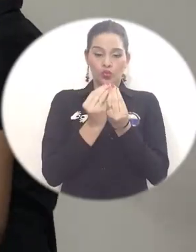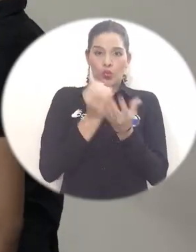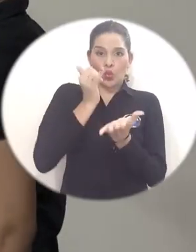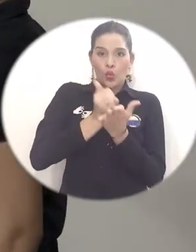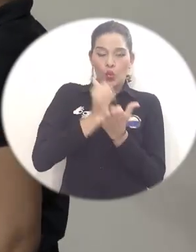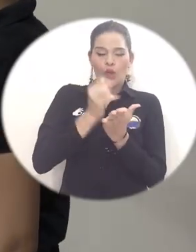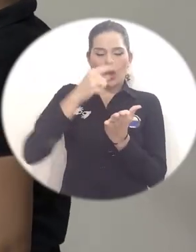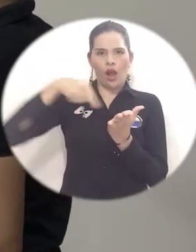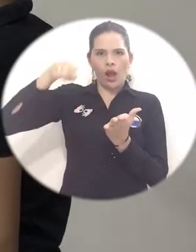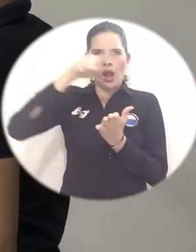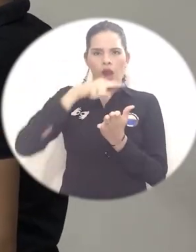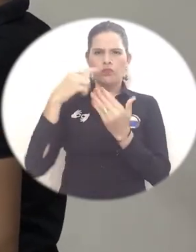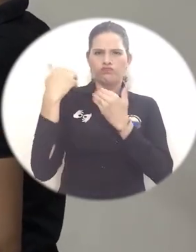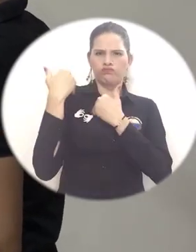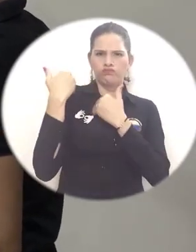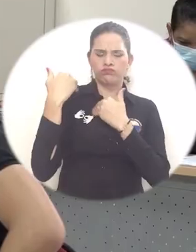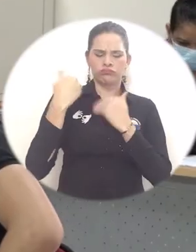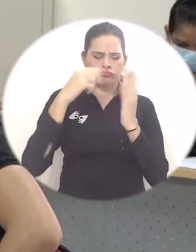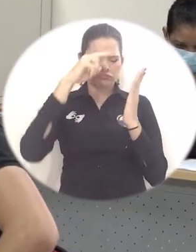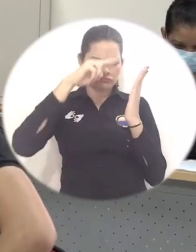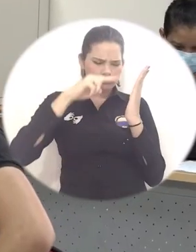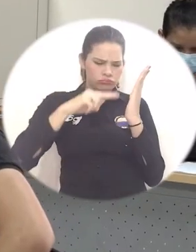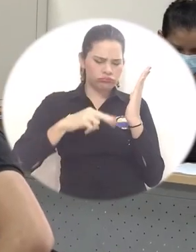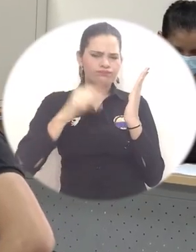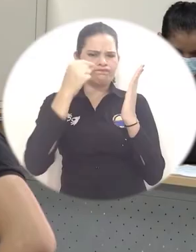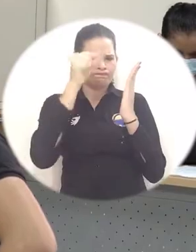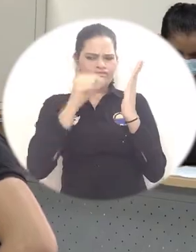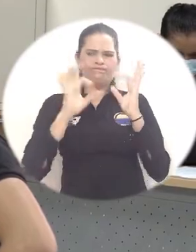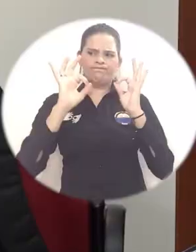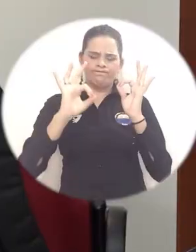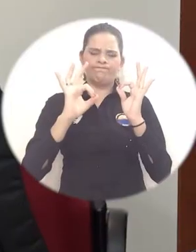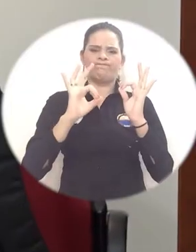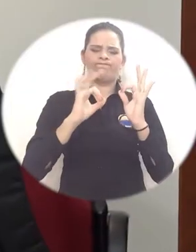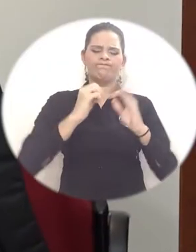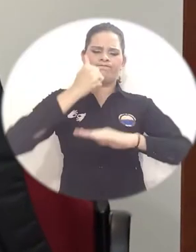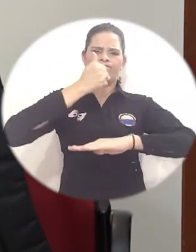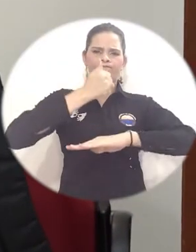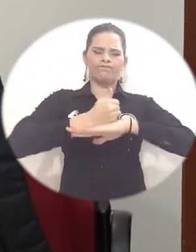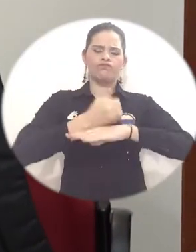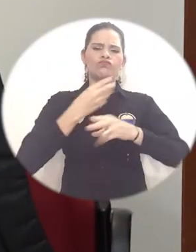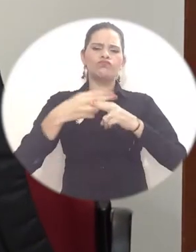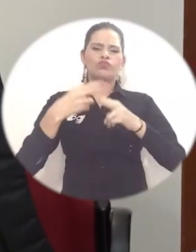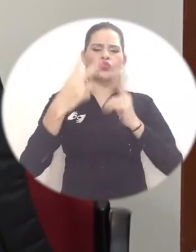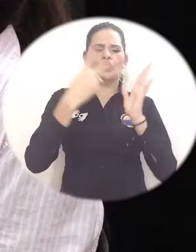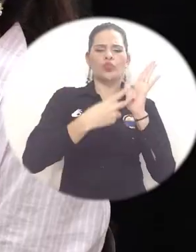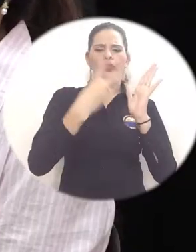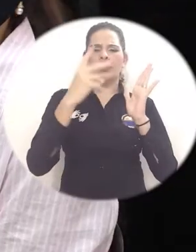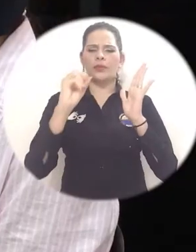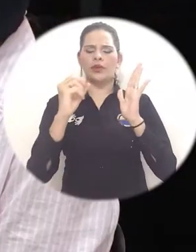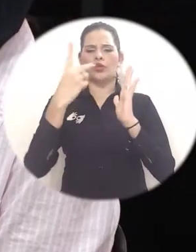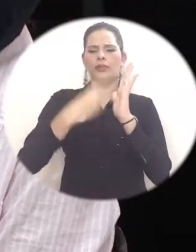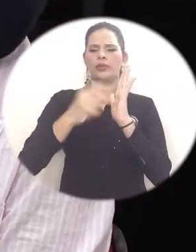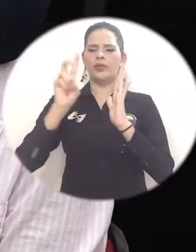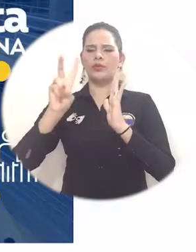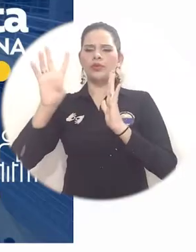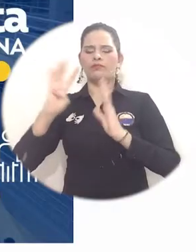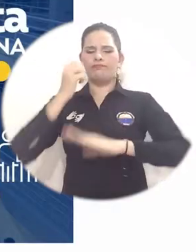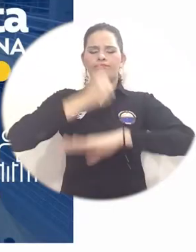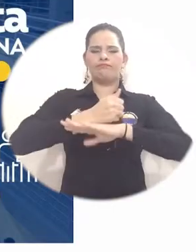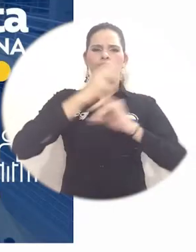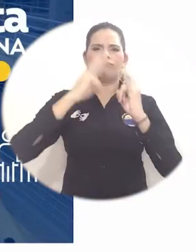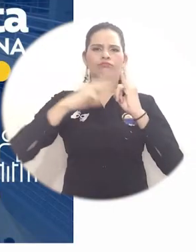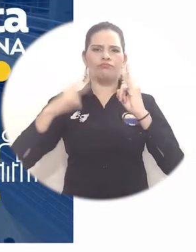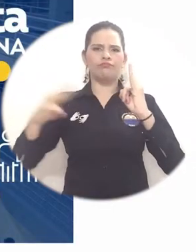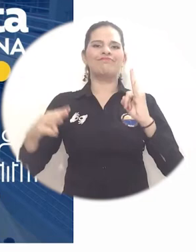El Comité de Garantías de Consulta para el Rector de la Universidad del Magdalena, periodo 2020-2024, informó que